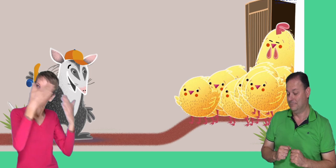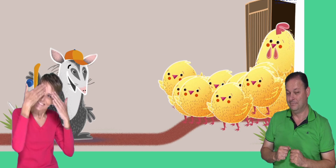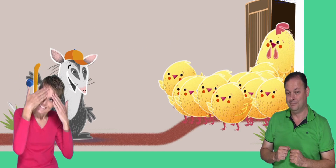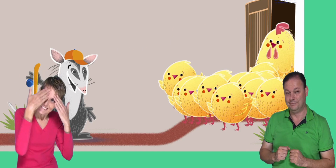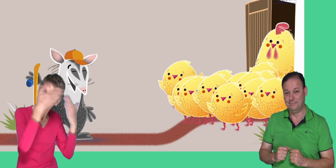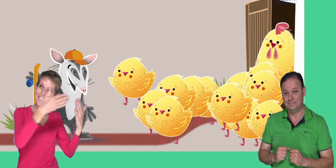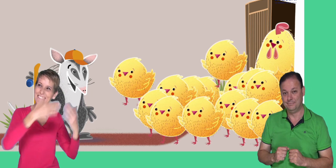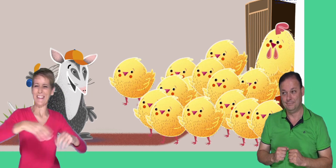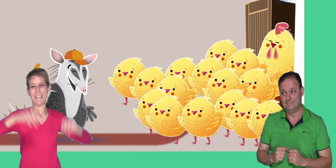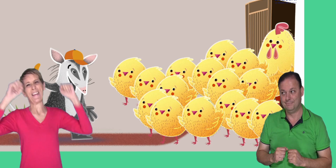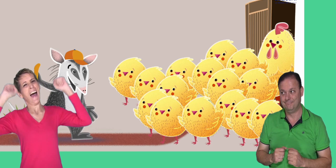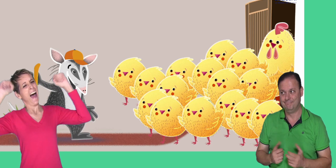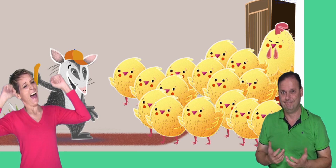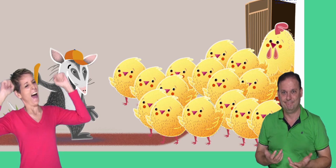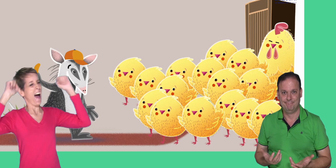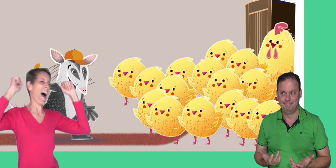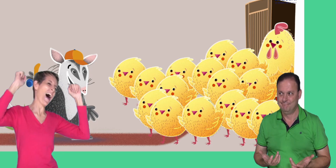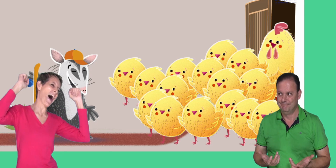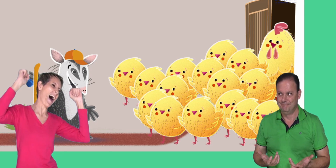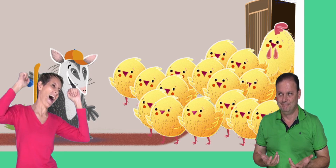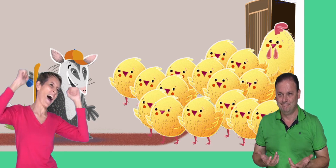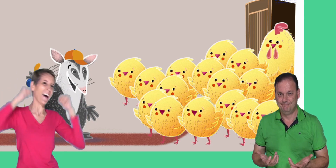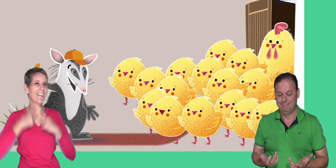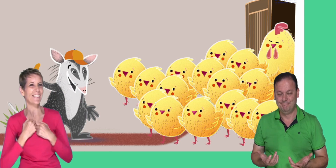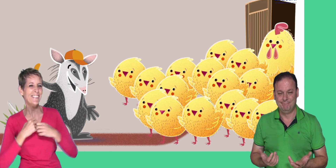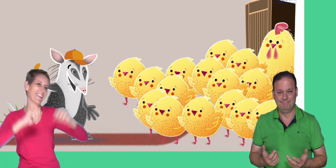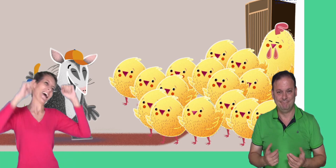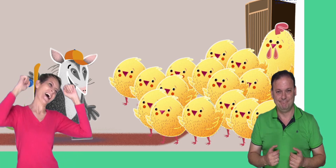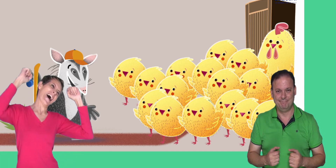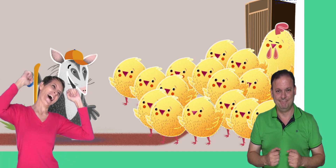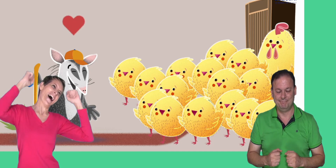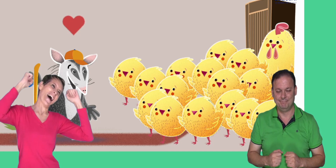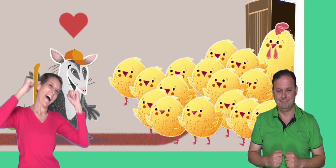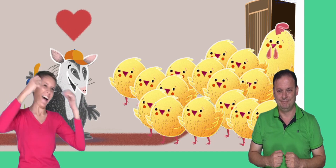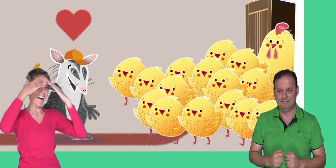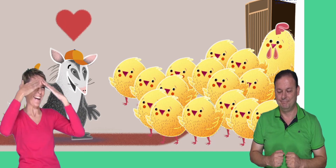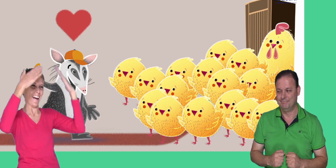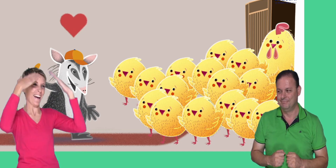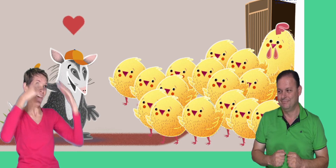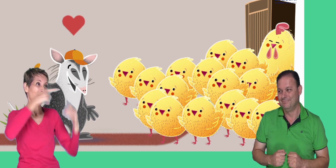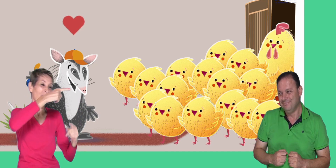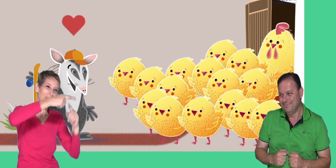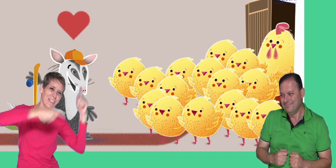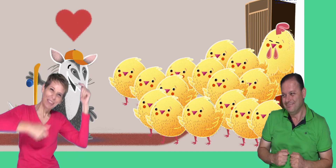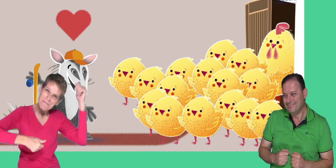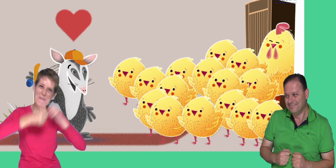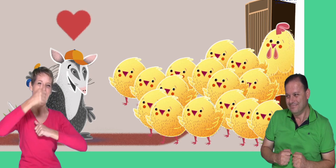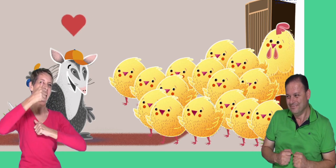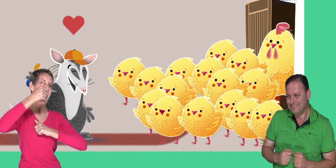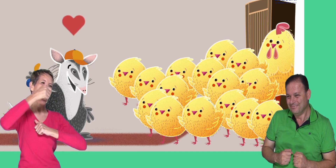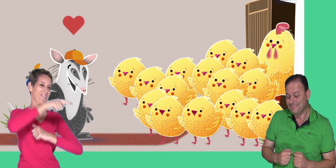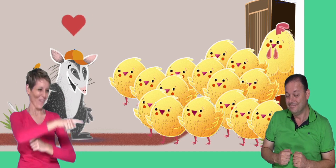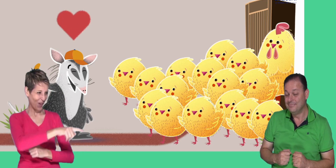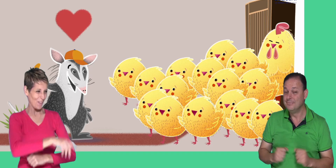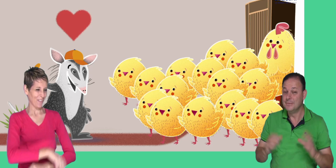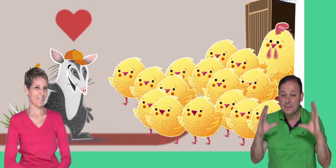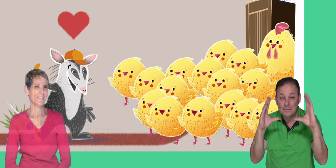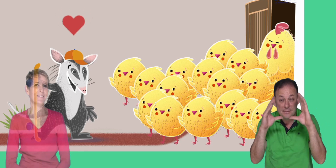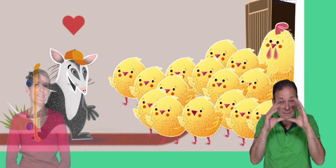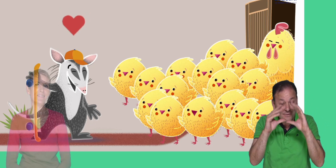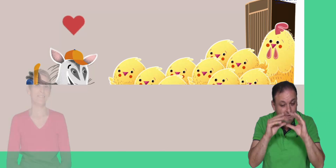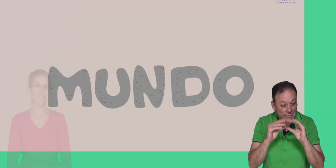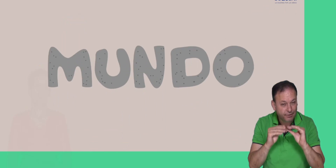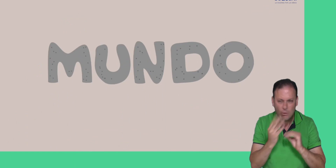comimos? ¡Eran los regalos de Mucuné! ¡Gracias tío Mucuné! ¡Sos el mejor